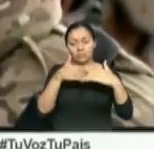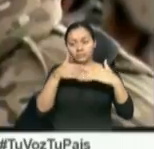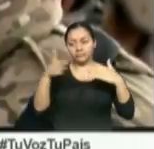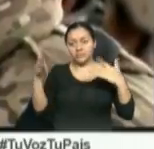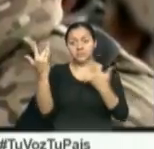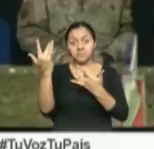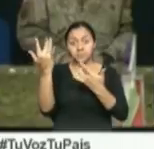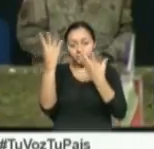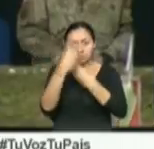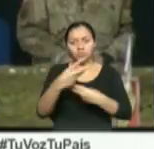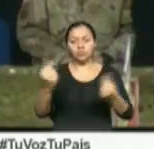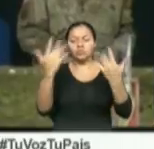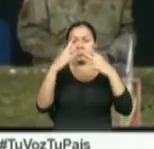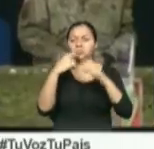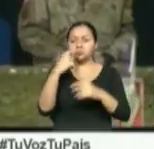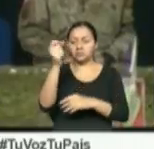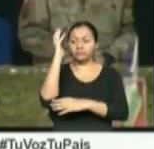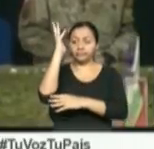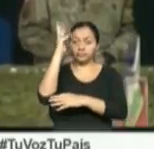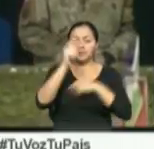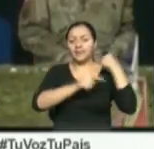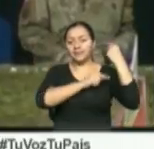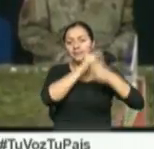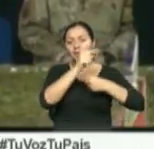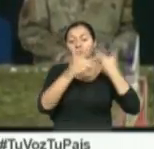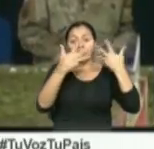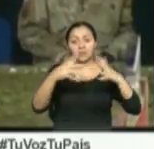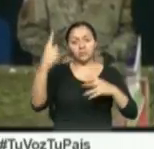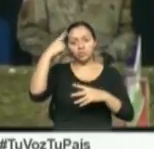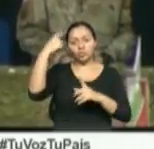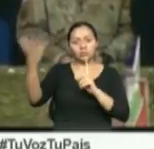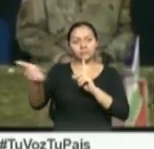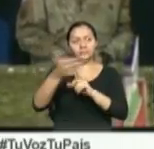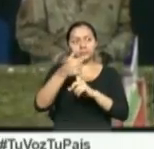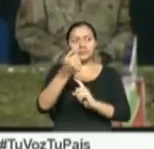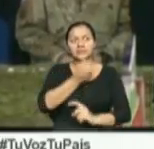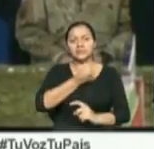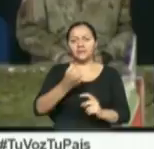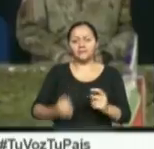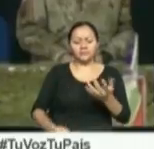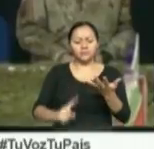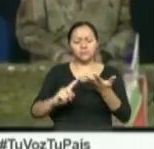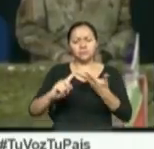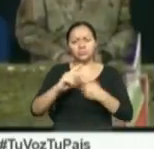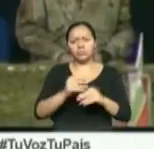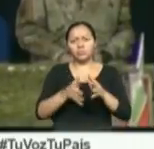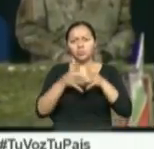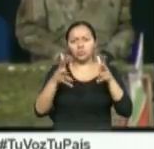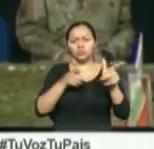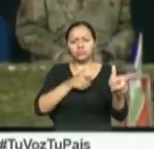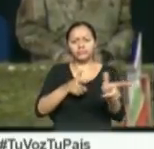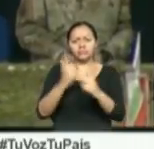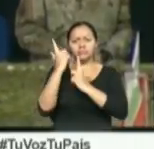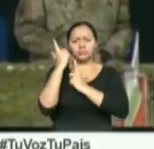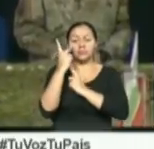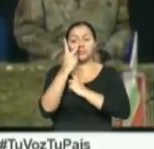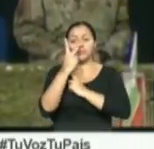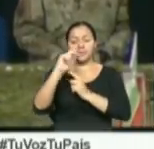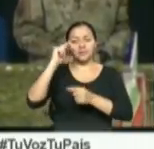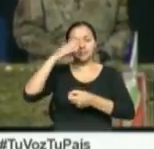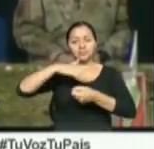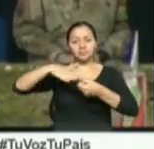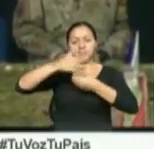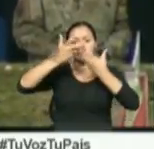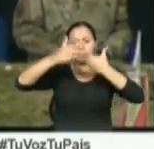de Polonia. Esas generaciones soñaron con esto e hicieron sacrificios, empezando por los soldados que lucharon por un Estado polaco